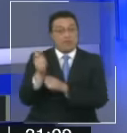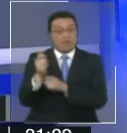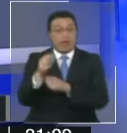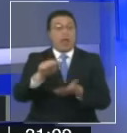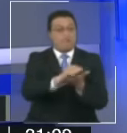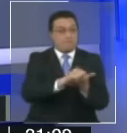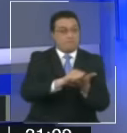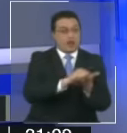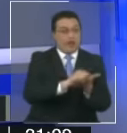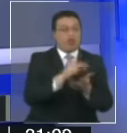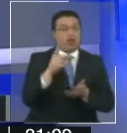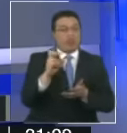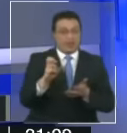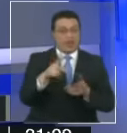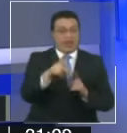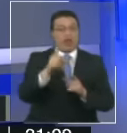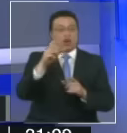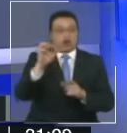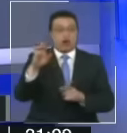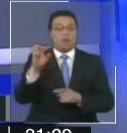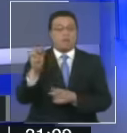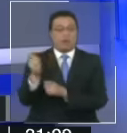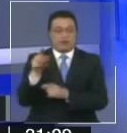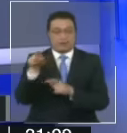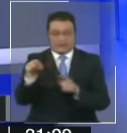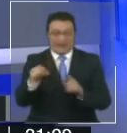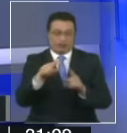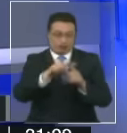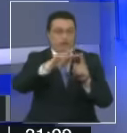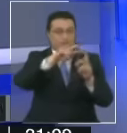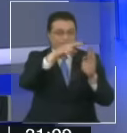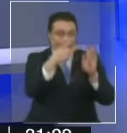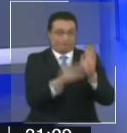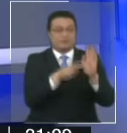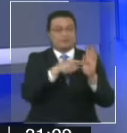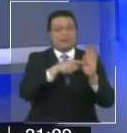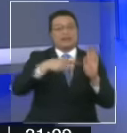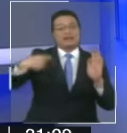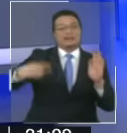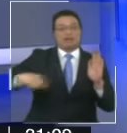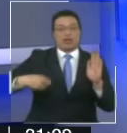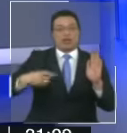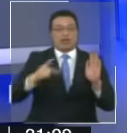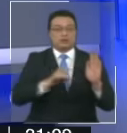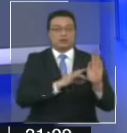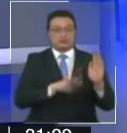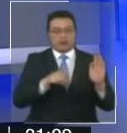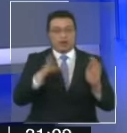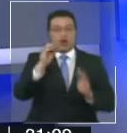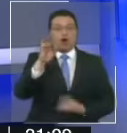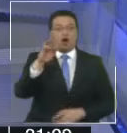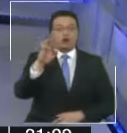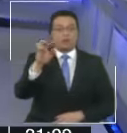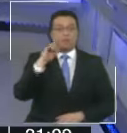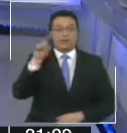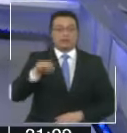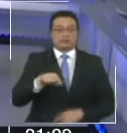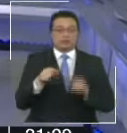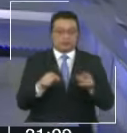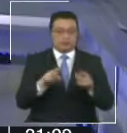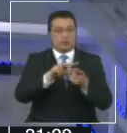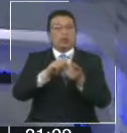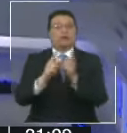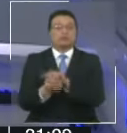de Corpesca. En eso se convirtió, según los creyentes, el senador de la República, Jaime Orpiz. Hoy, en la